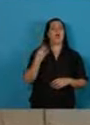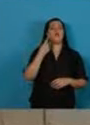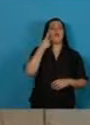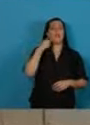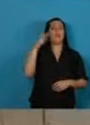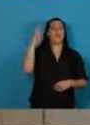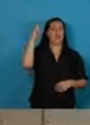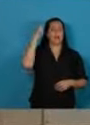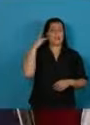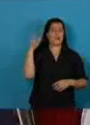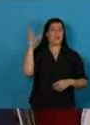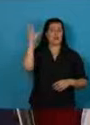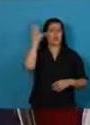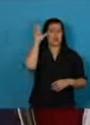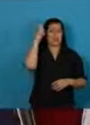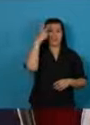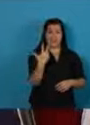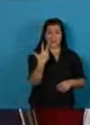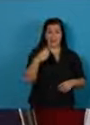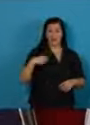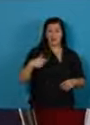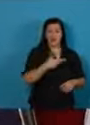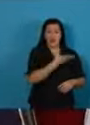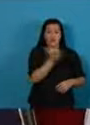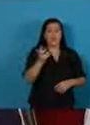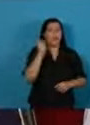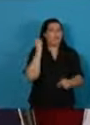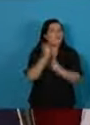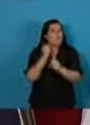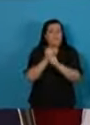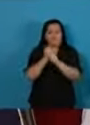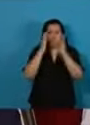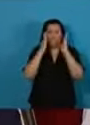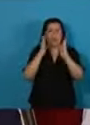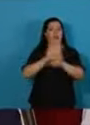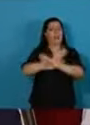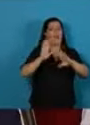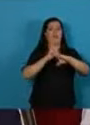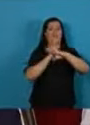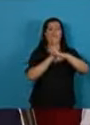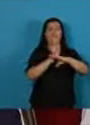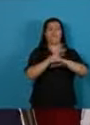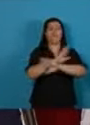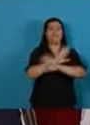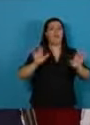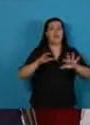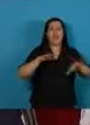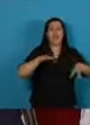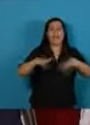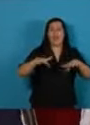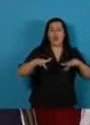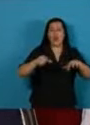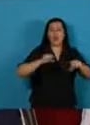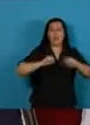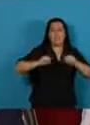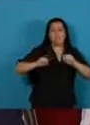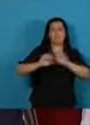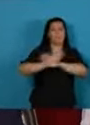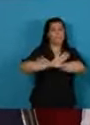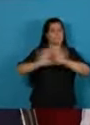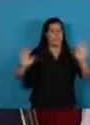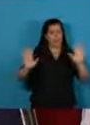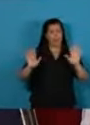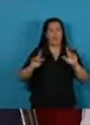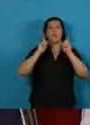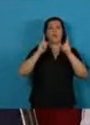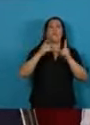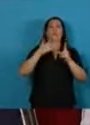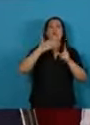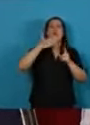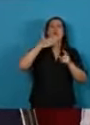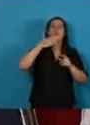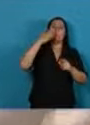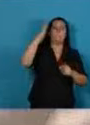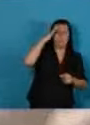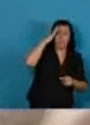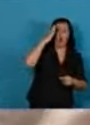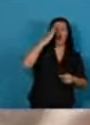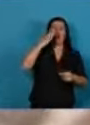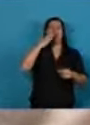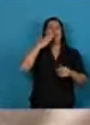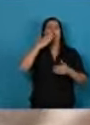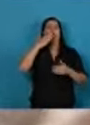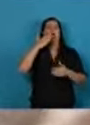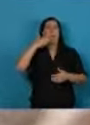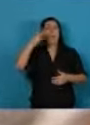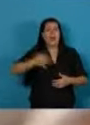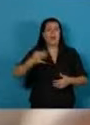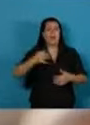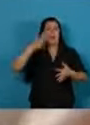la sociedad ha trabajado para el nunca más al terrorismo de Estado, para alegrar memoria, verdad y justicia. Los